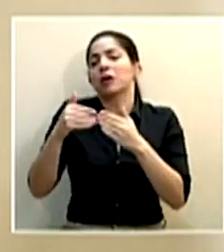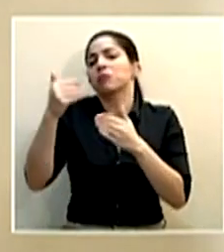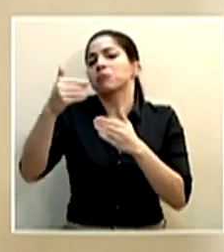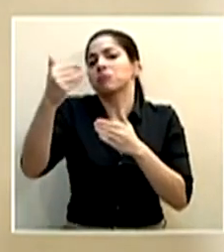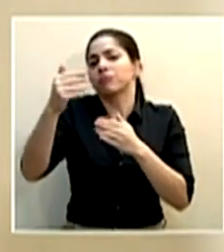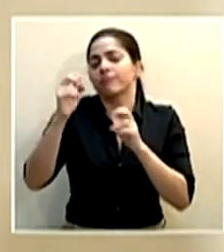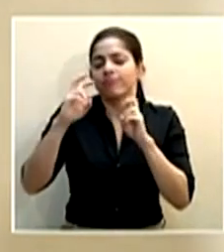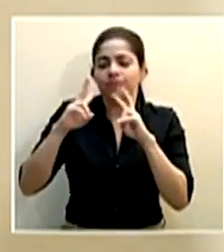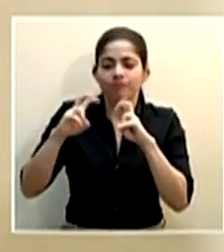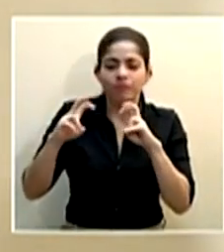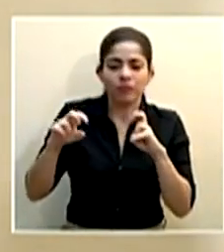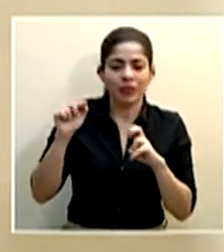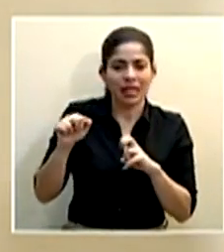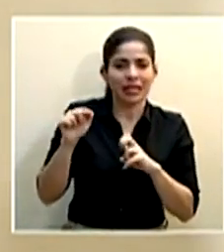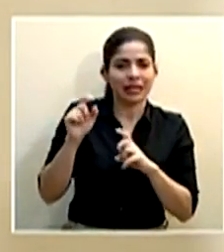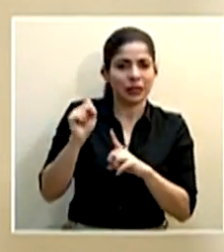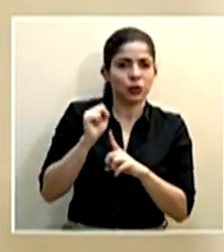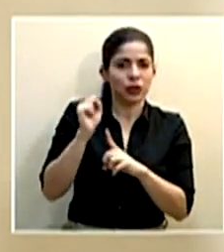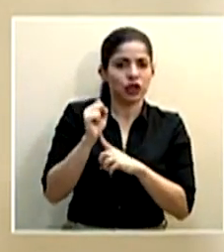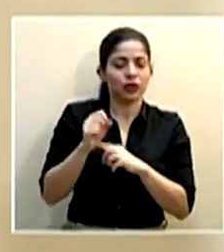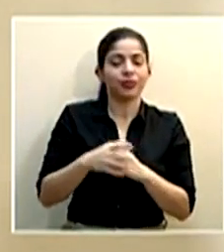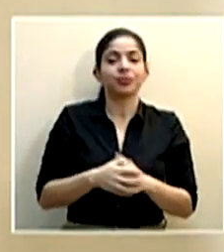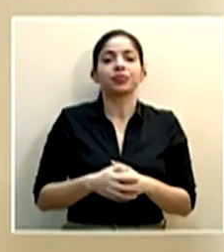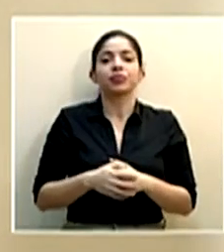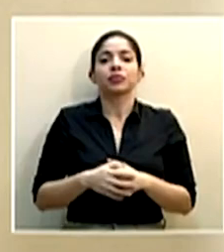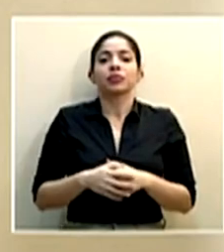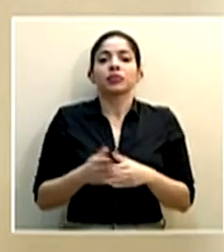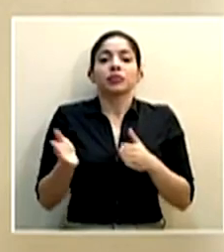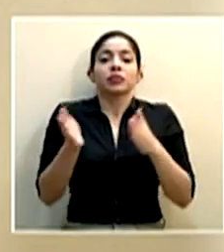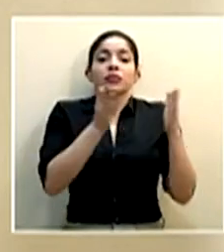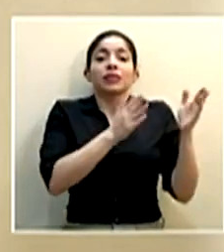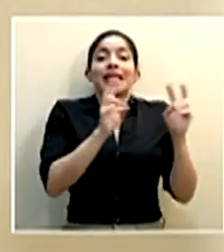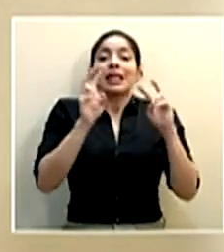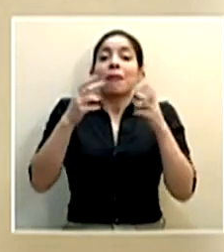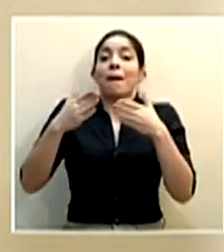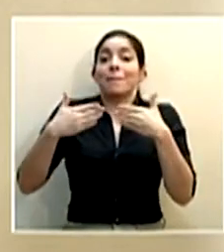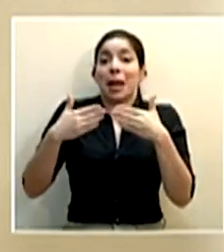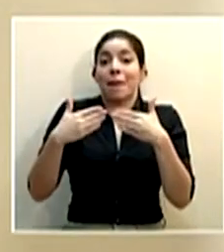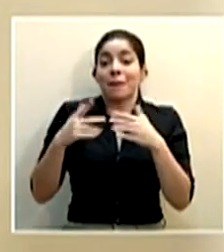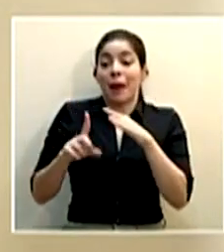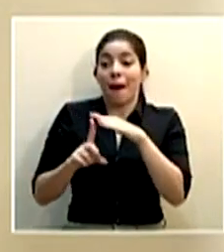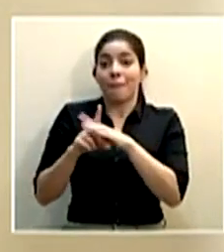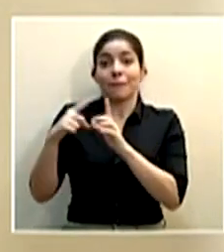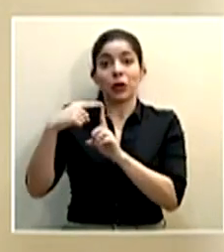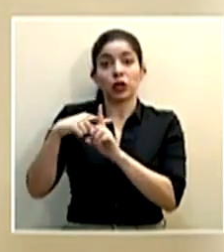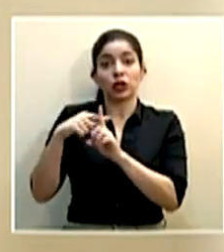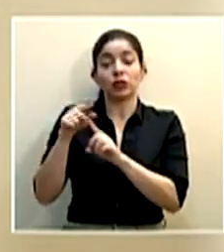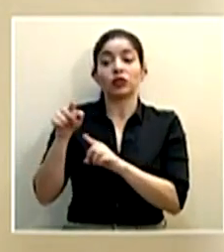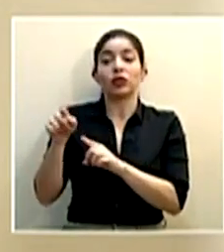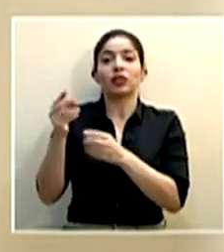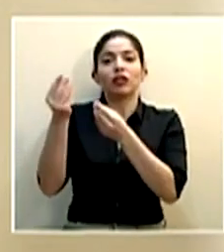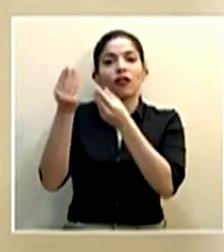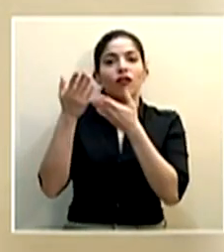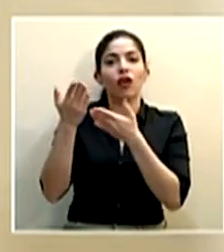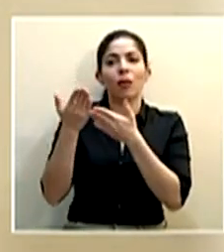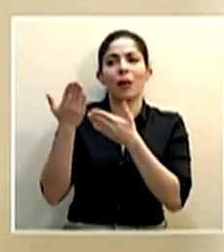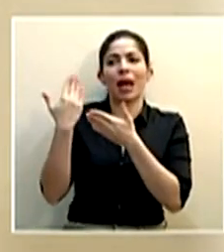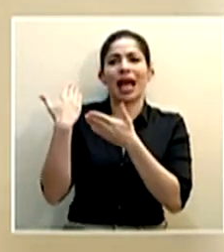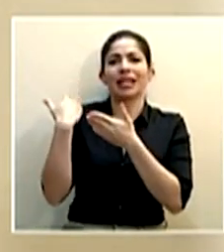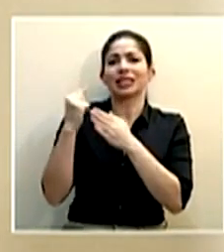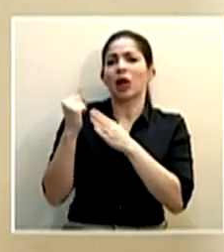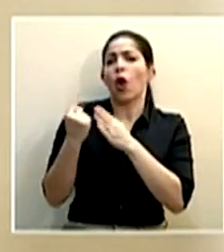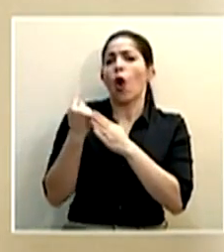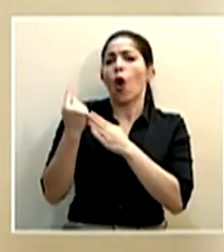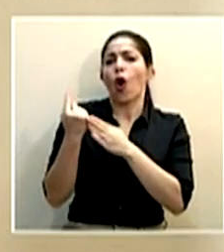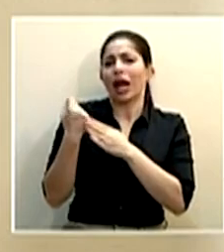evaluando esa situación. El asunto de Panamá que dio positivo, eso en realidad el reporte fue hace pocas